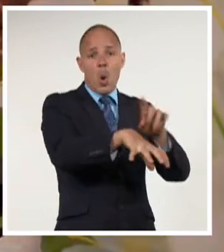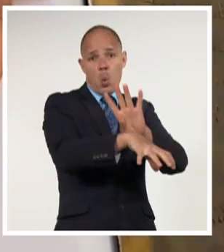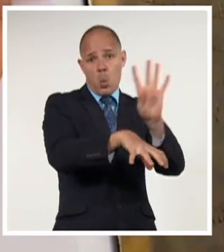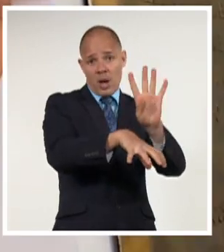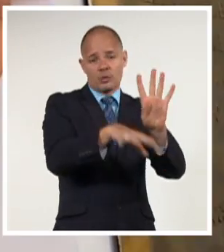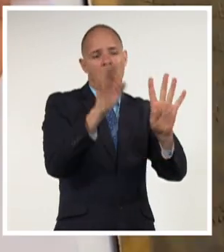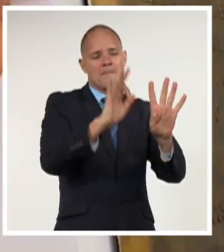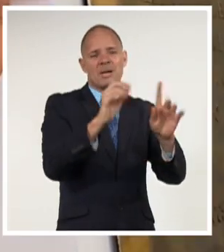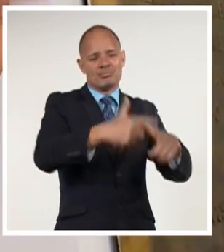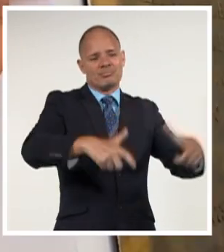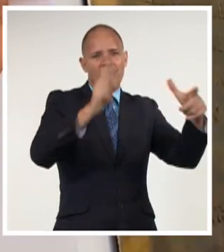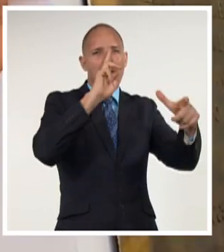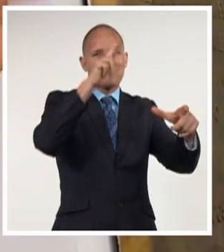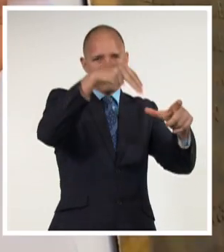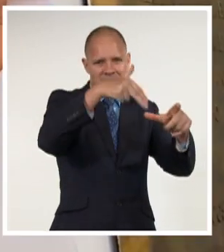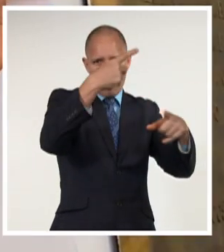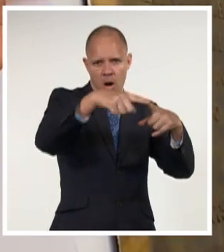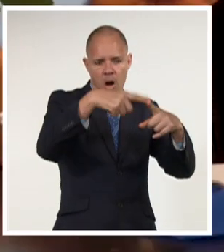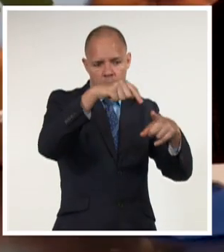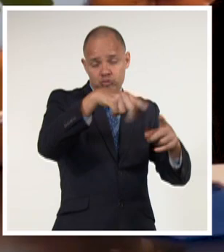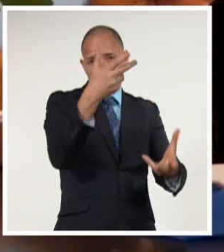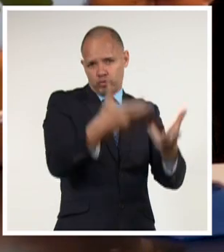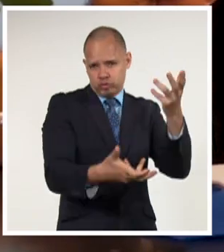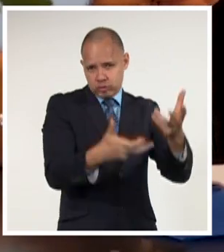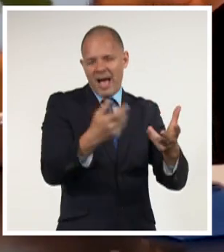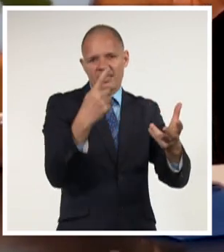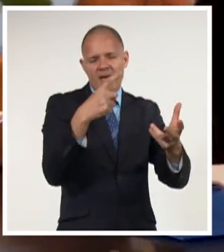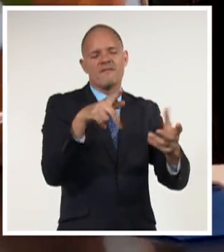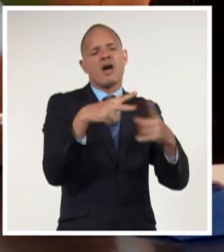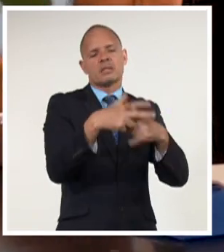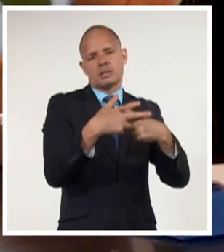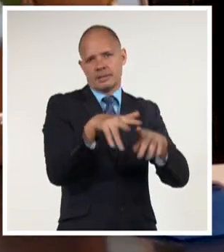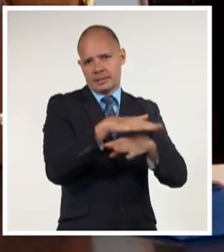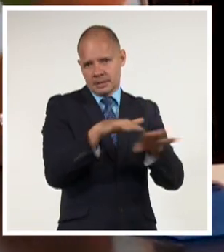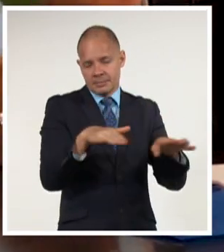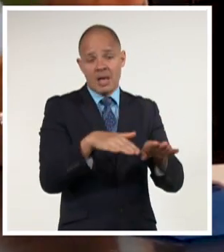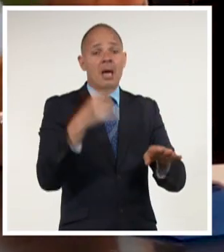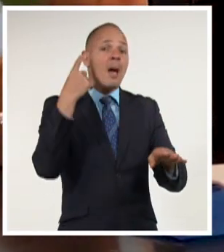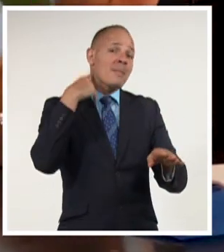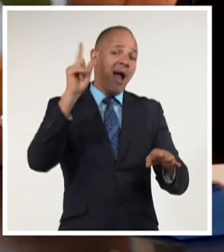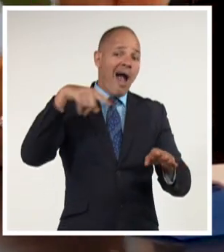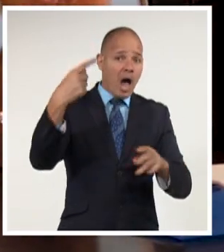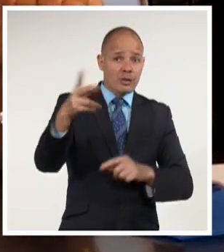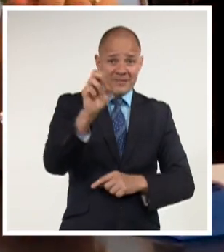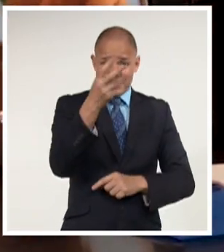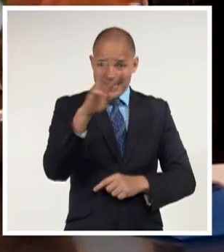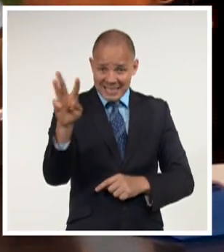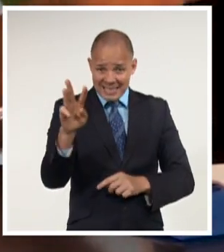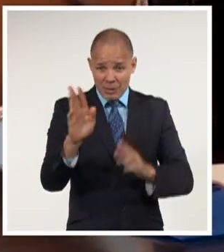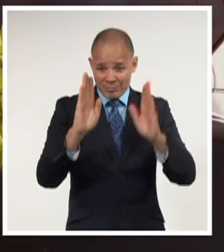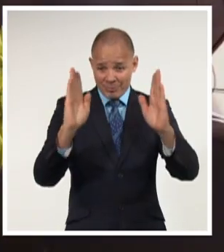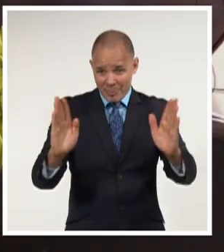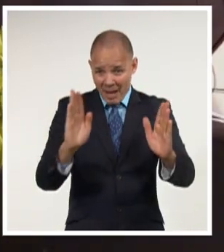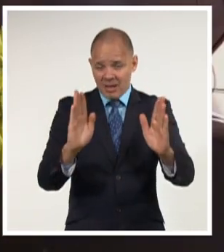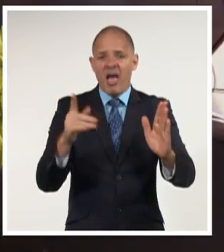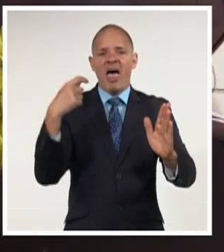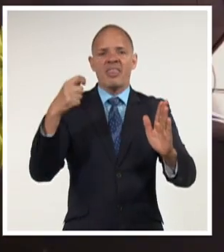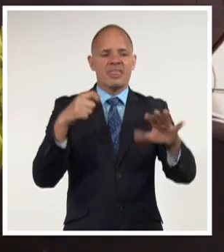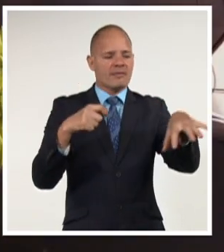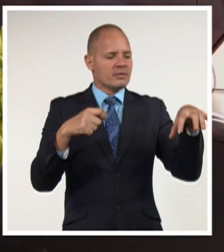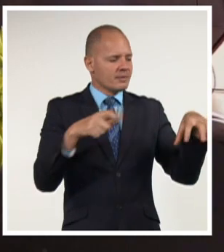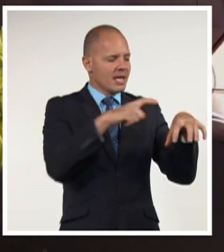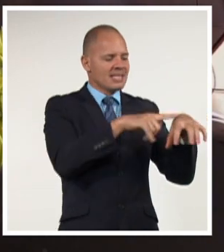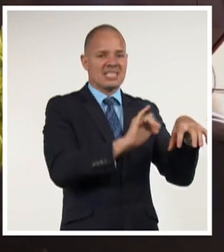momento. Se prevé que para el primer trimestre del próximo año se culmine el proceso en la unidad número 6. Las